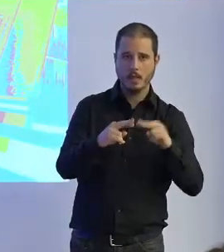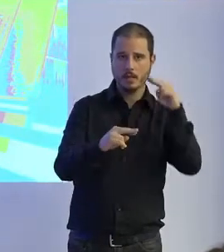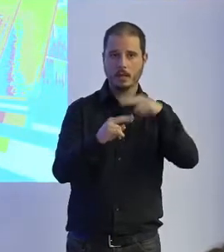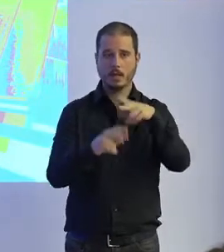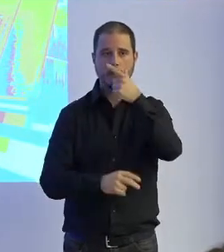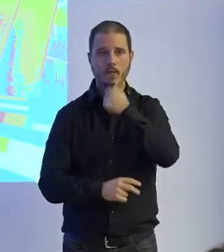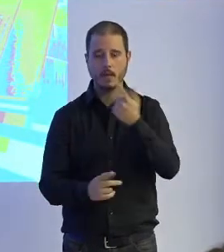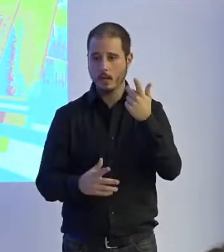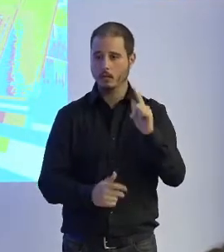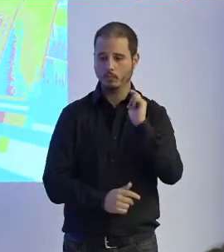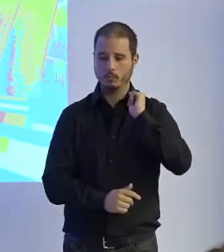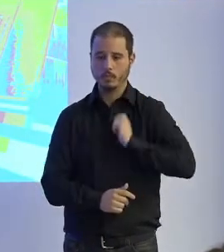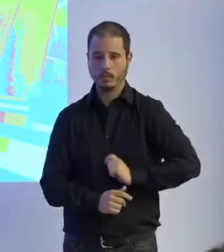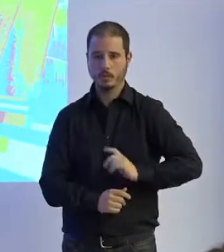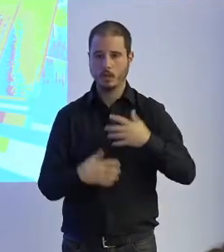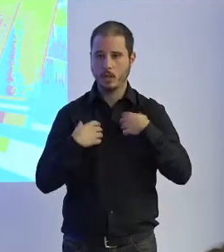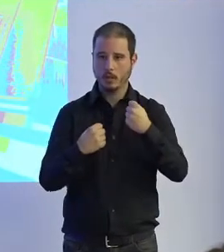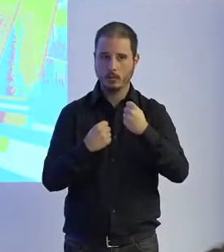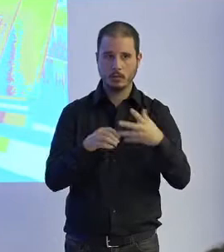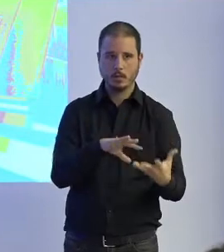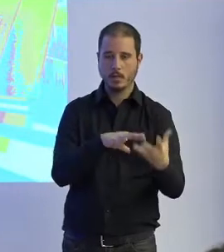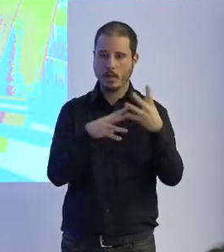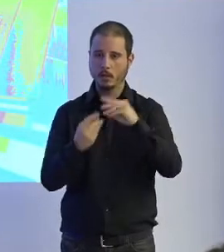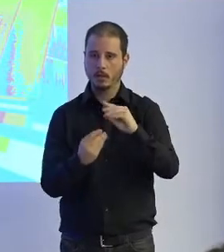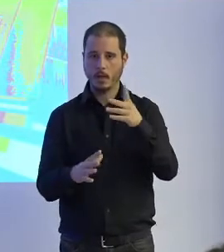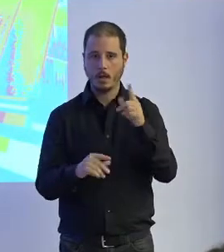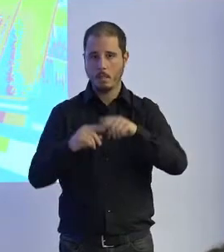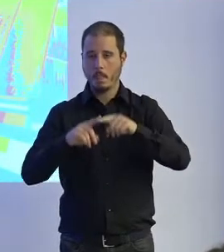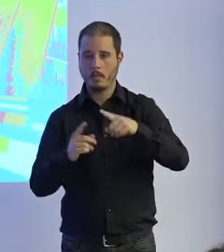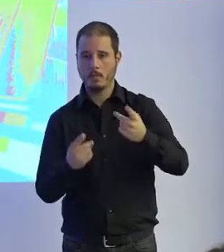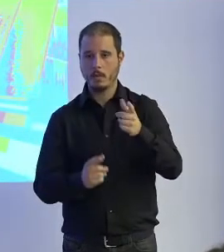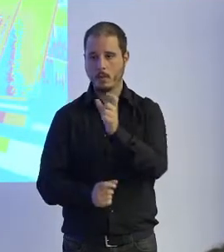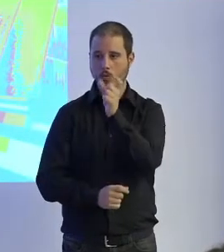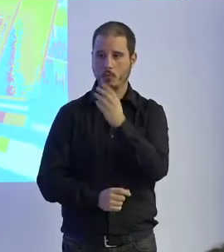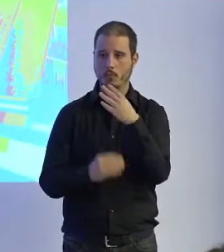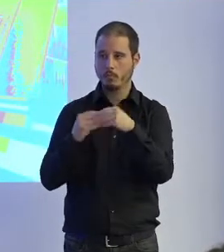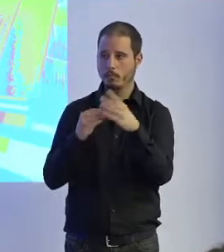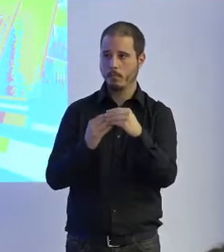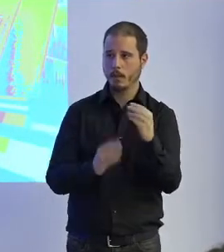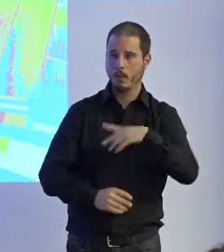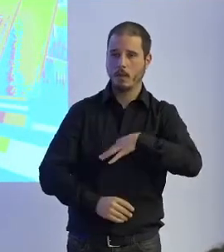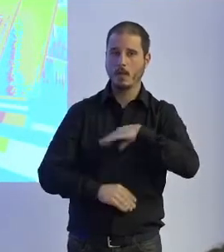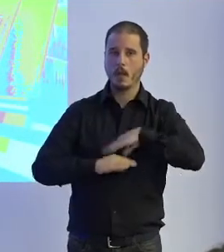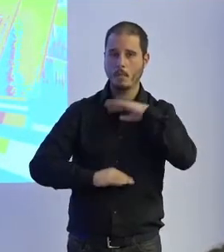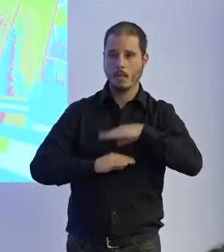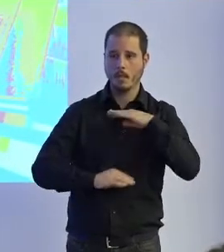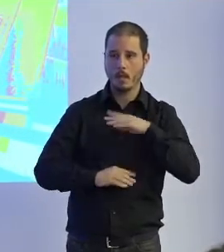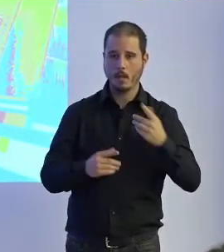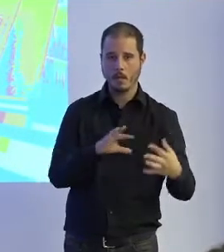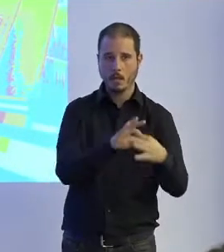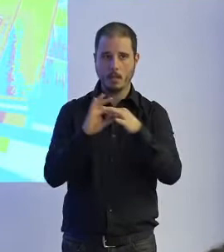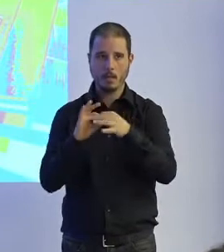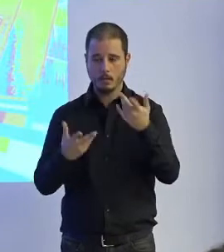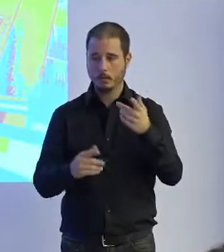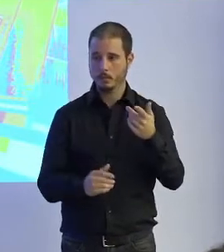sanitarios diseñar planes terapéuticos adaptables a las capacidades de mejora del paciente para esto el terapeuta puede